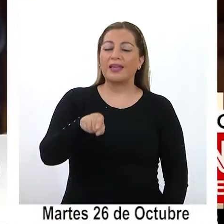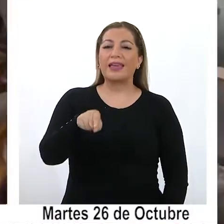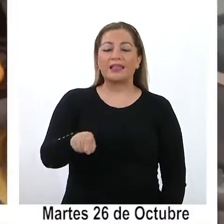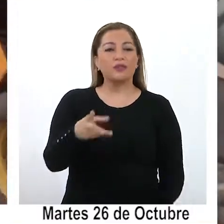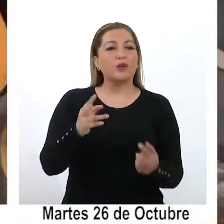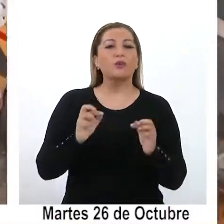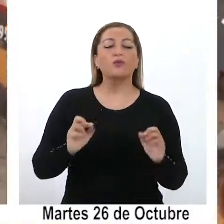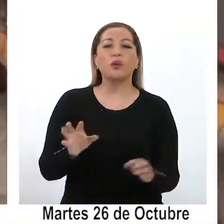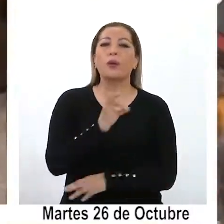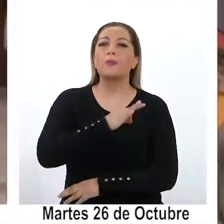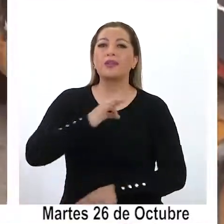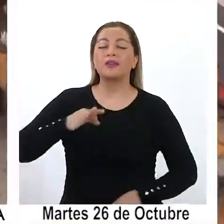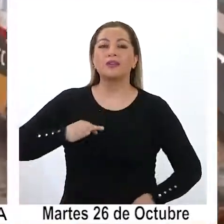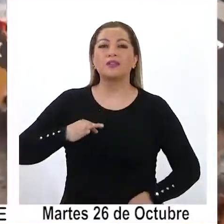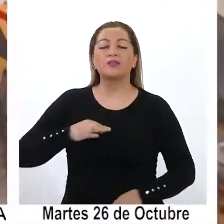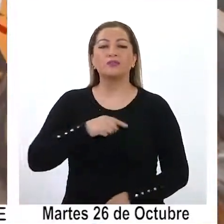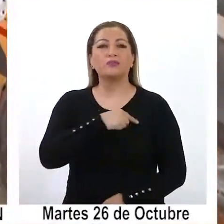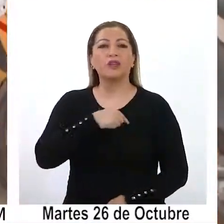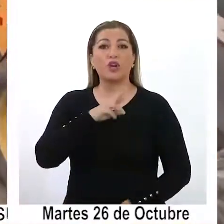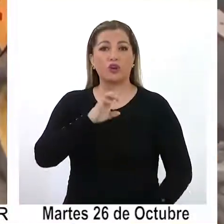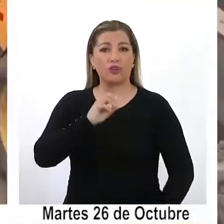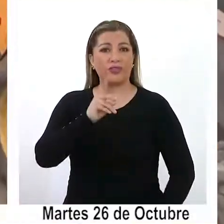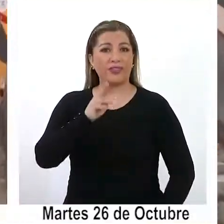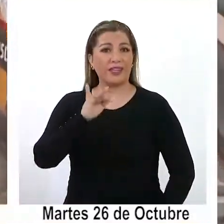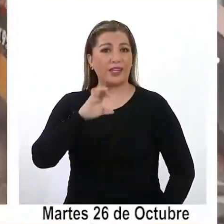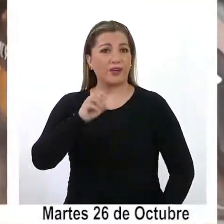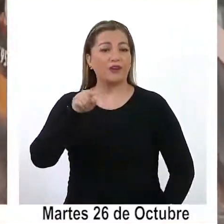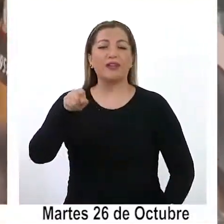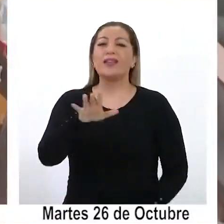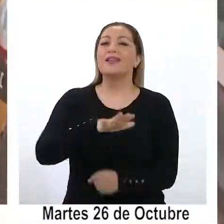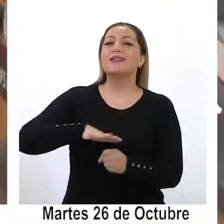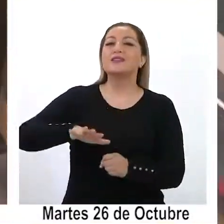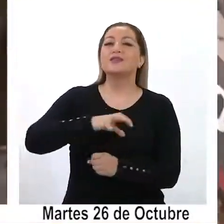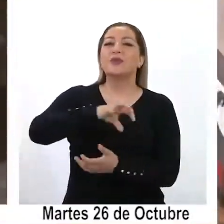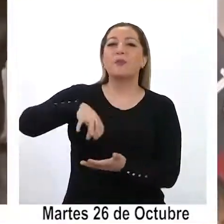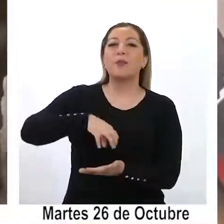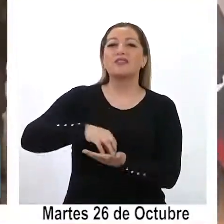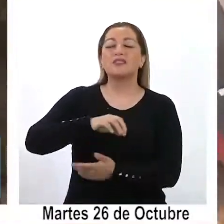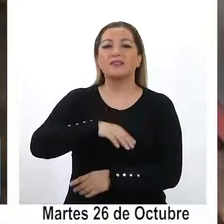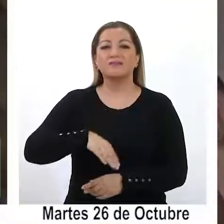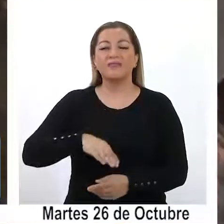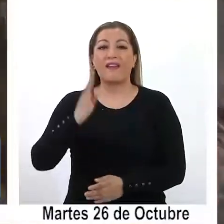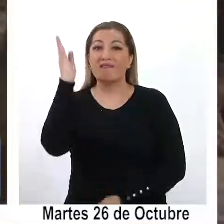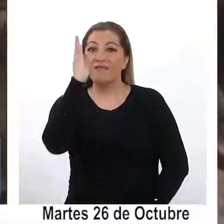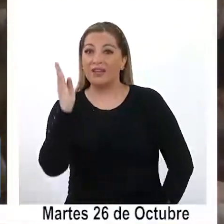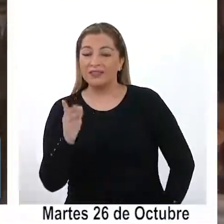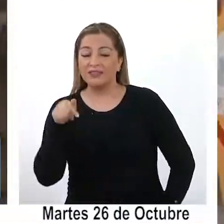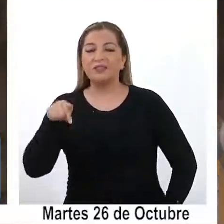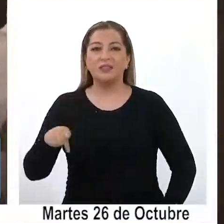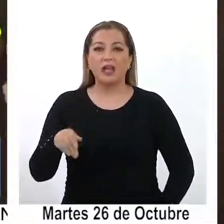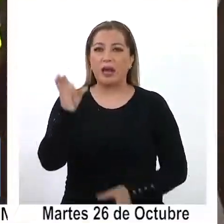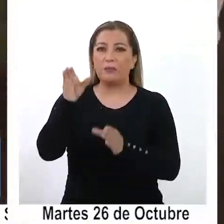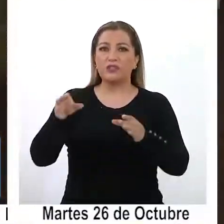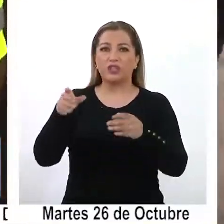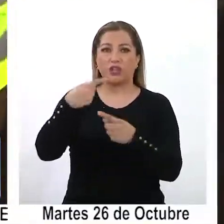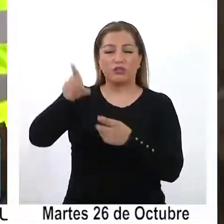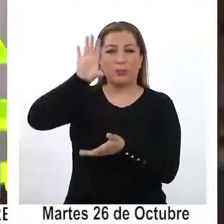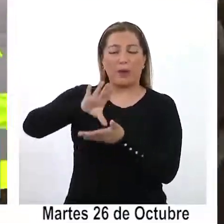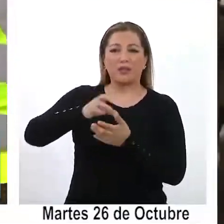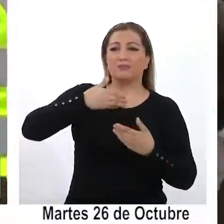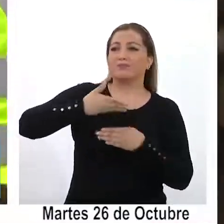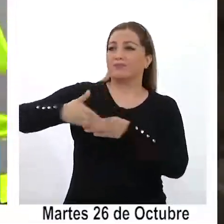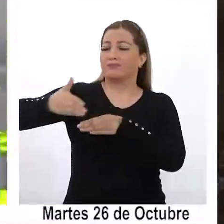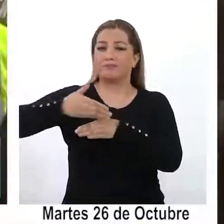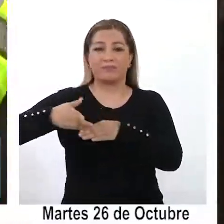instancia, el ministro Delgado se refirió a la situación de Plaza Brasil, señalando que el desalojo de los migrantes se